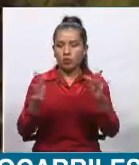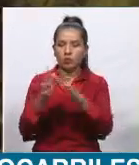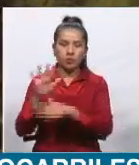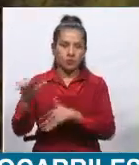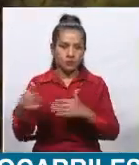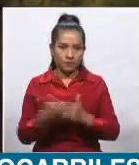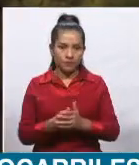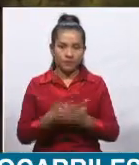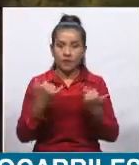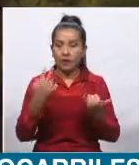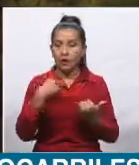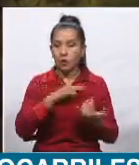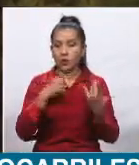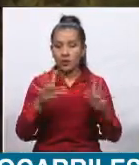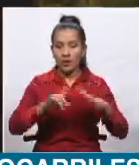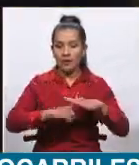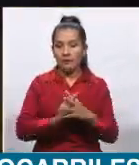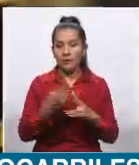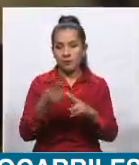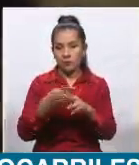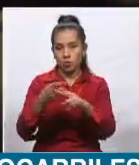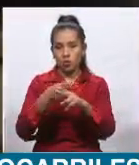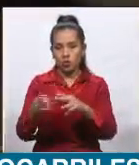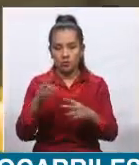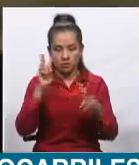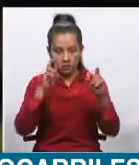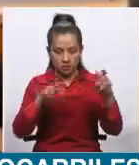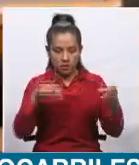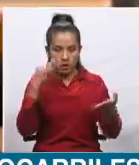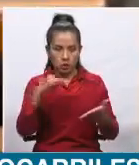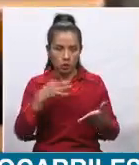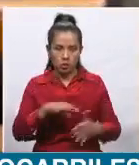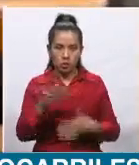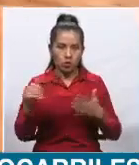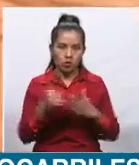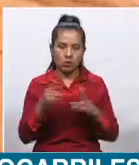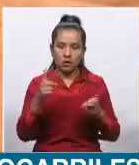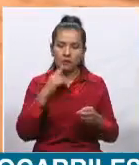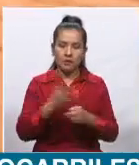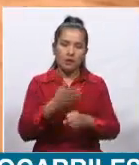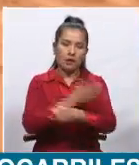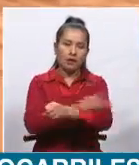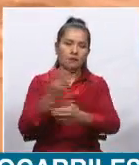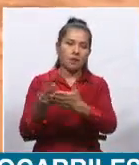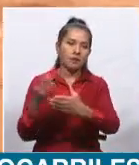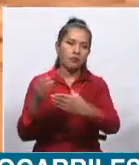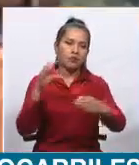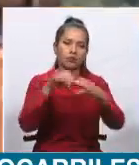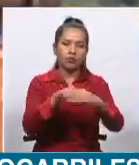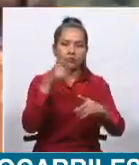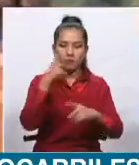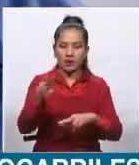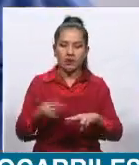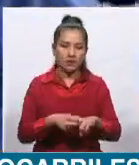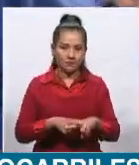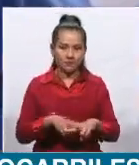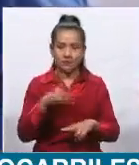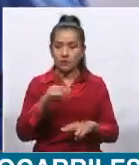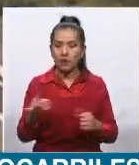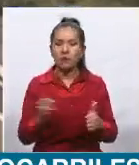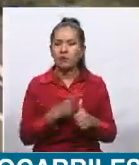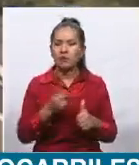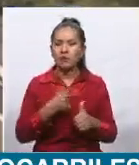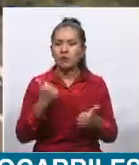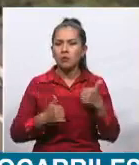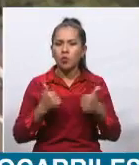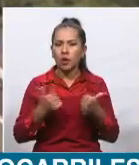que vamos a iniciar los estudios de diseño técnico de preinversión para dos tramos de vía férrea. El primero es el